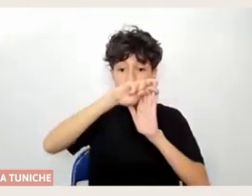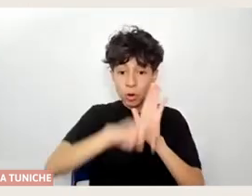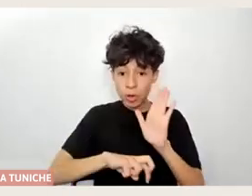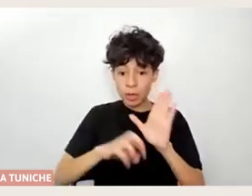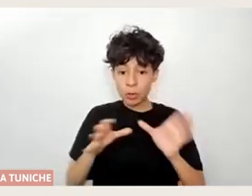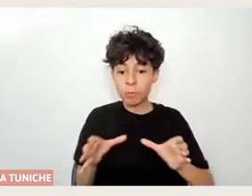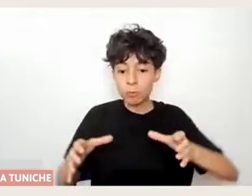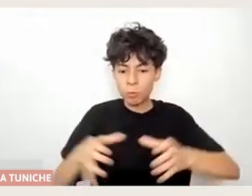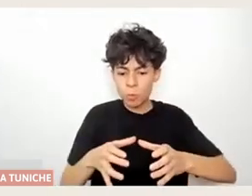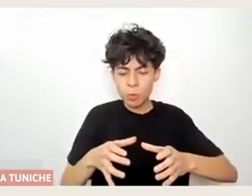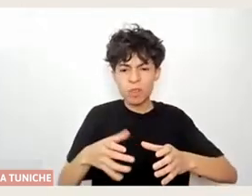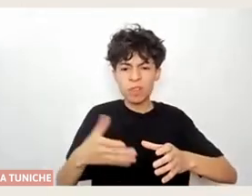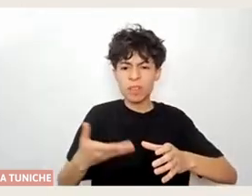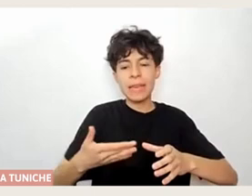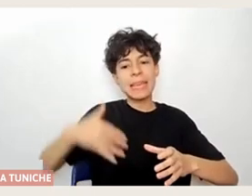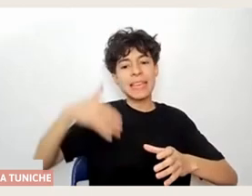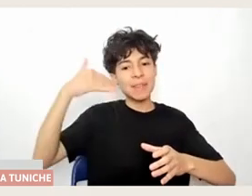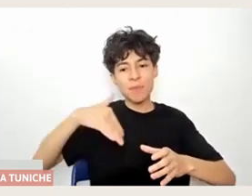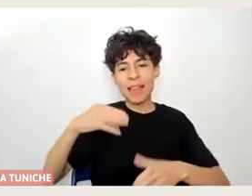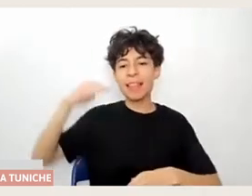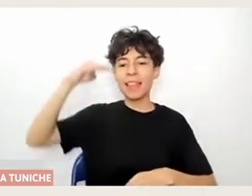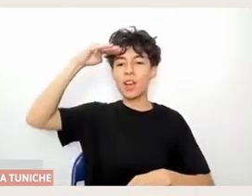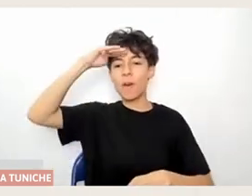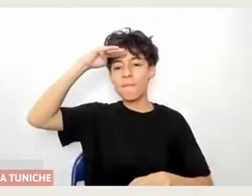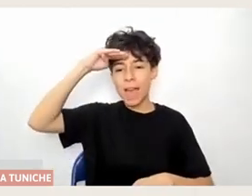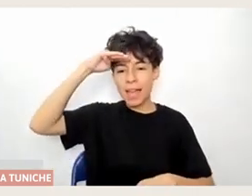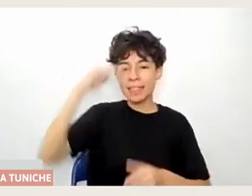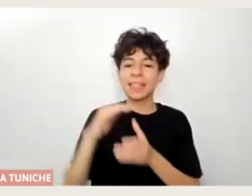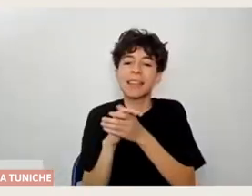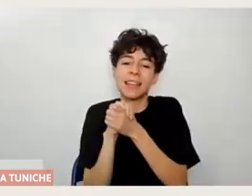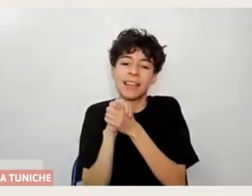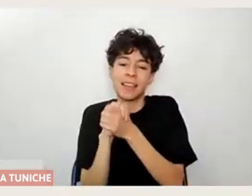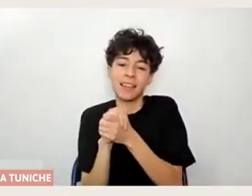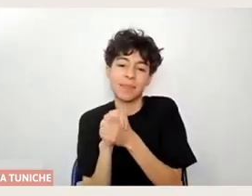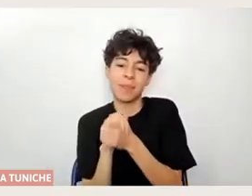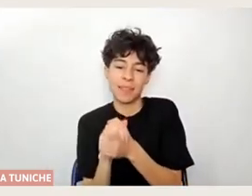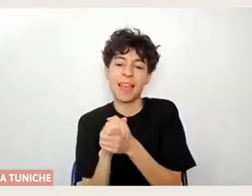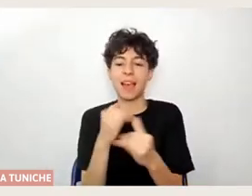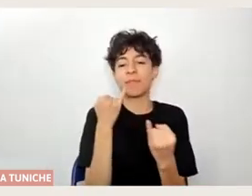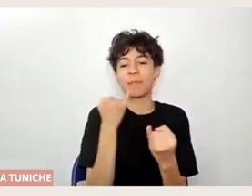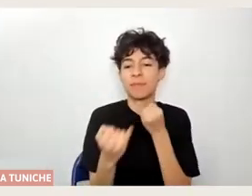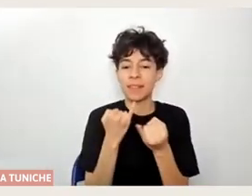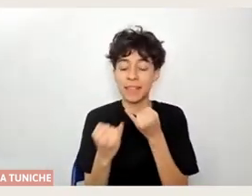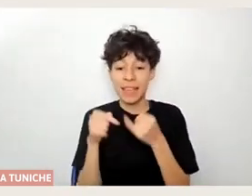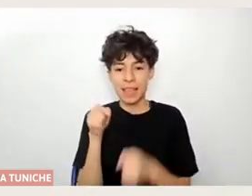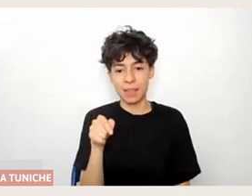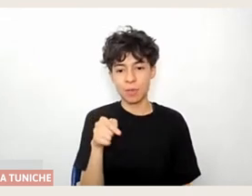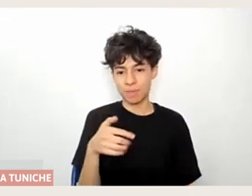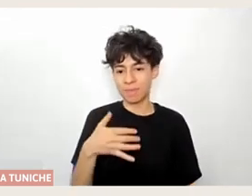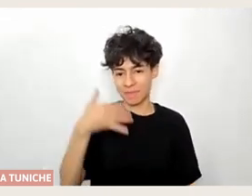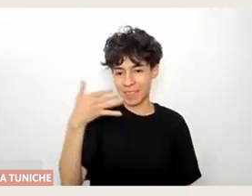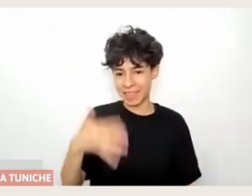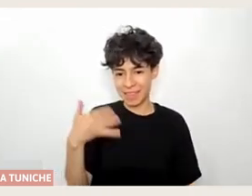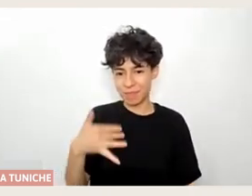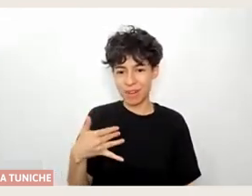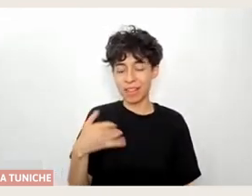la confianza, la amistad y la camadería, ¿cómo se dice? Perdón. Bueno, la amistad juegan un rol súper importante